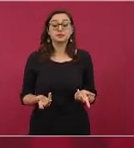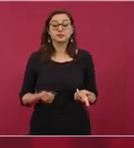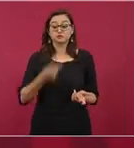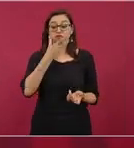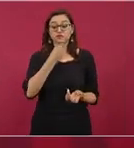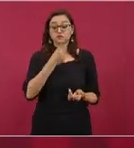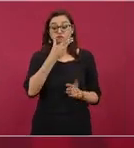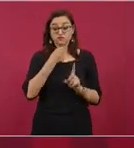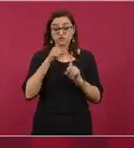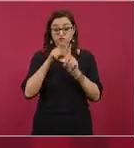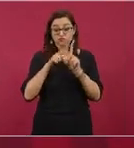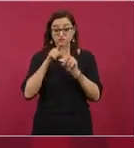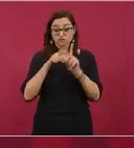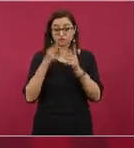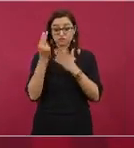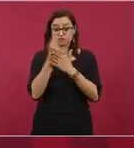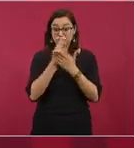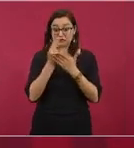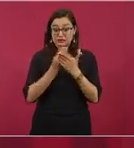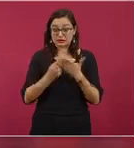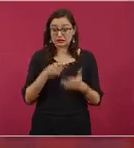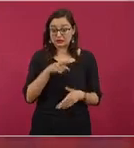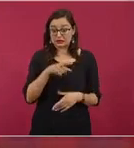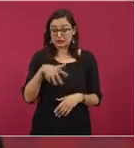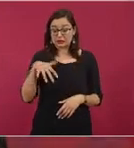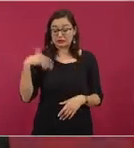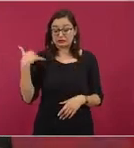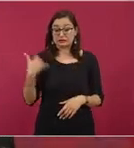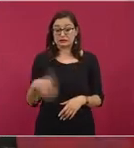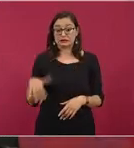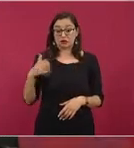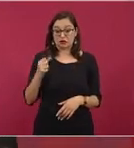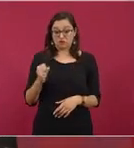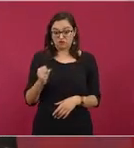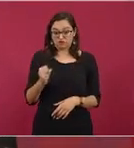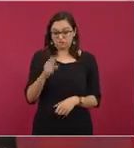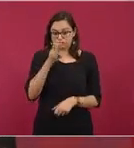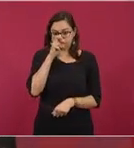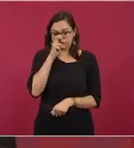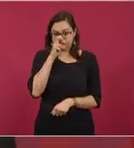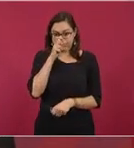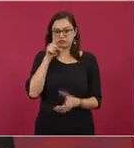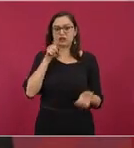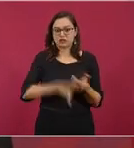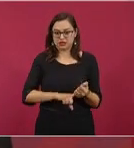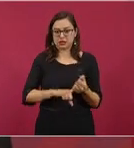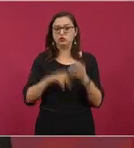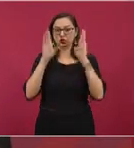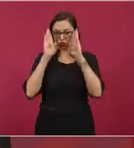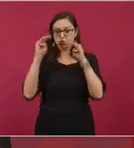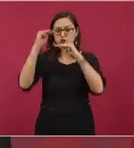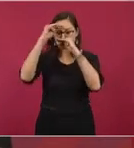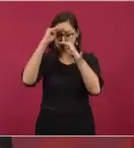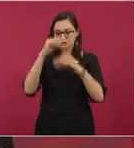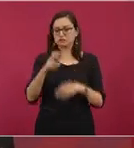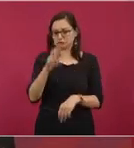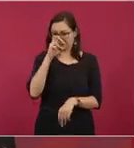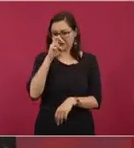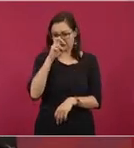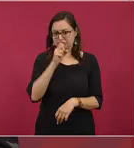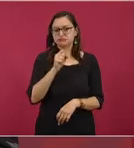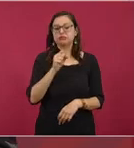recalcitrante como conservador este